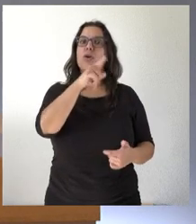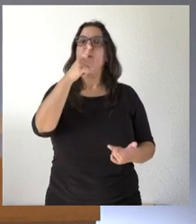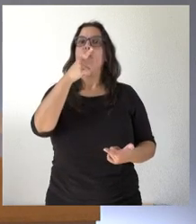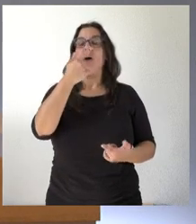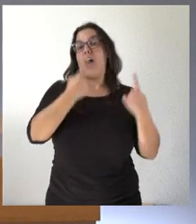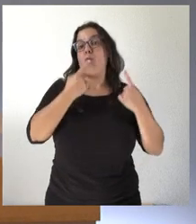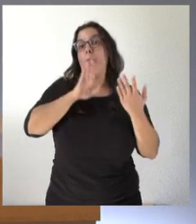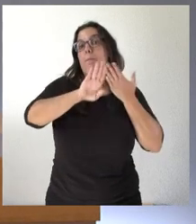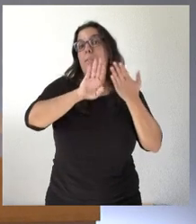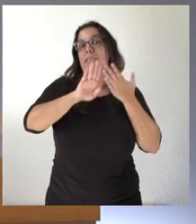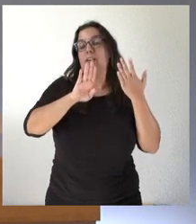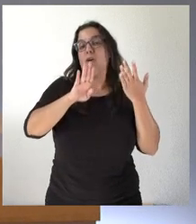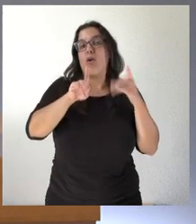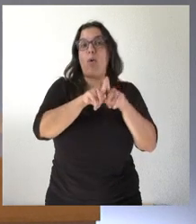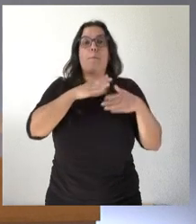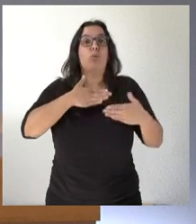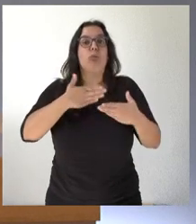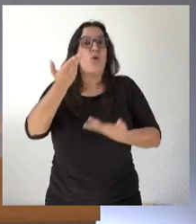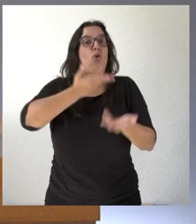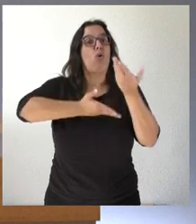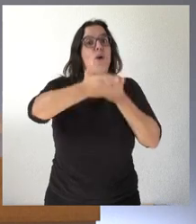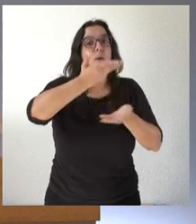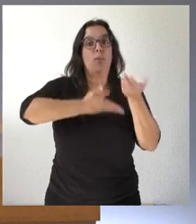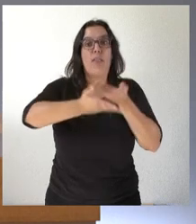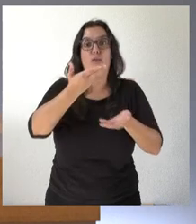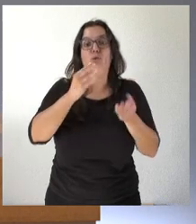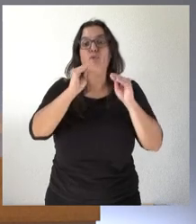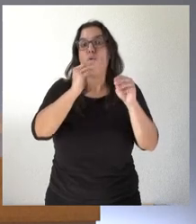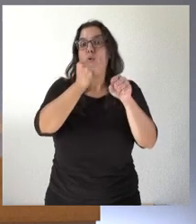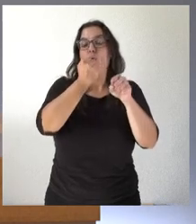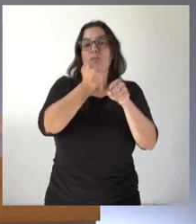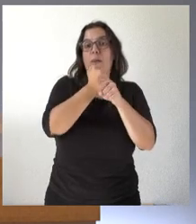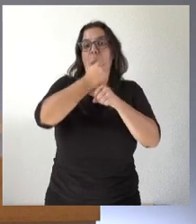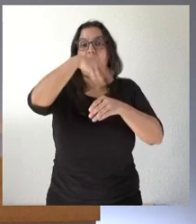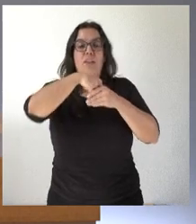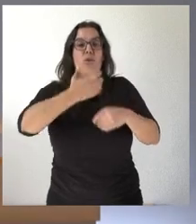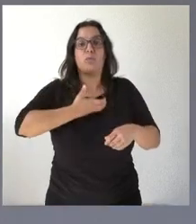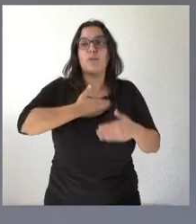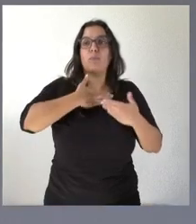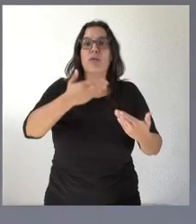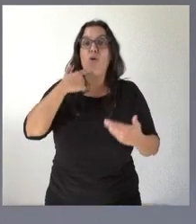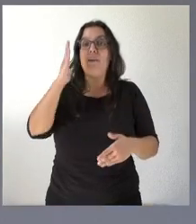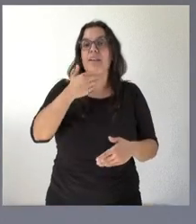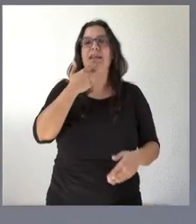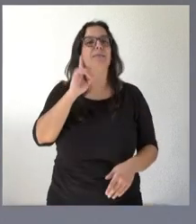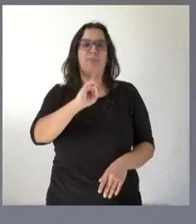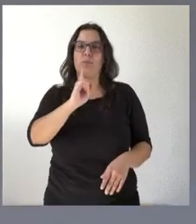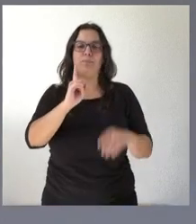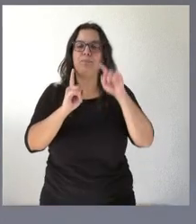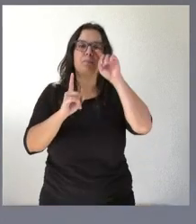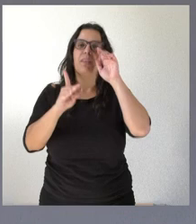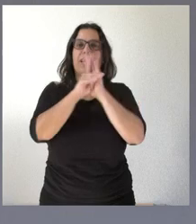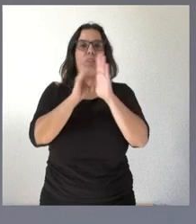por parte de algunas personas de forma voluntaria en la gestión de sus ayuntamientos por la regulación que hacemos de esta materia no en absoluto lo que es